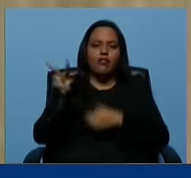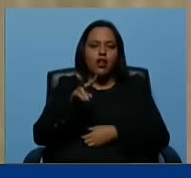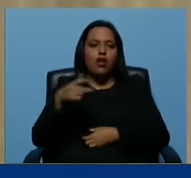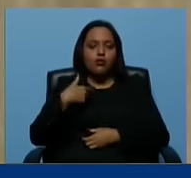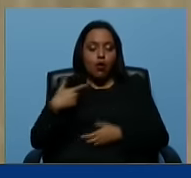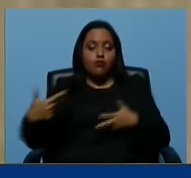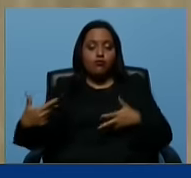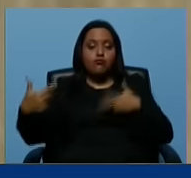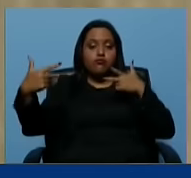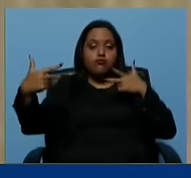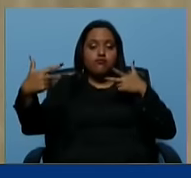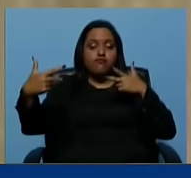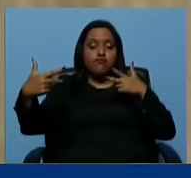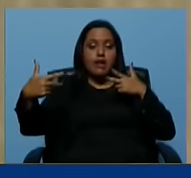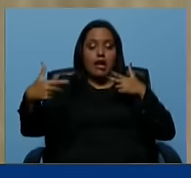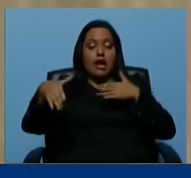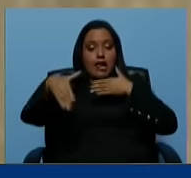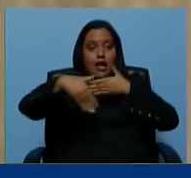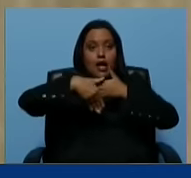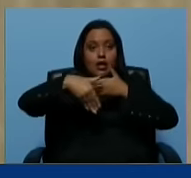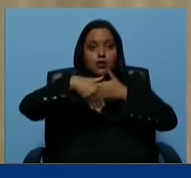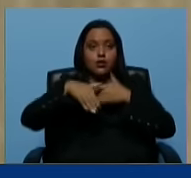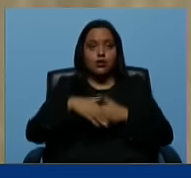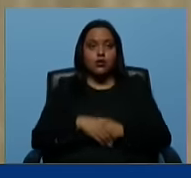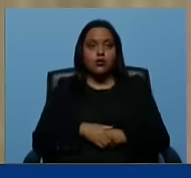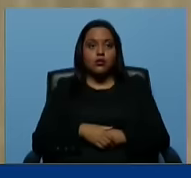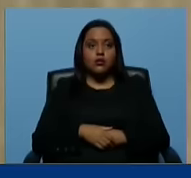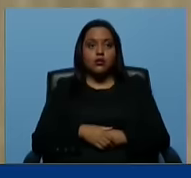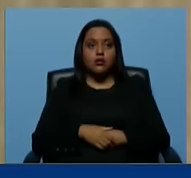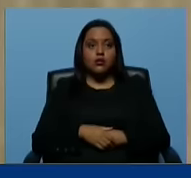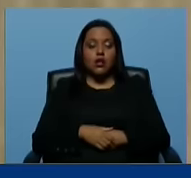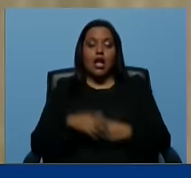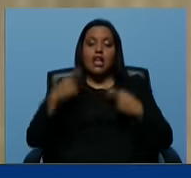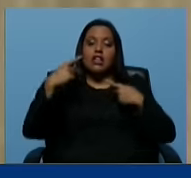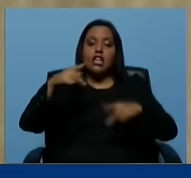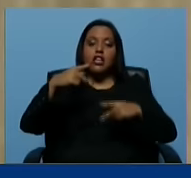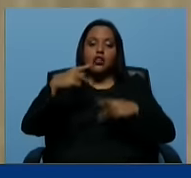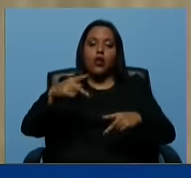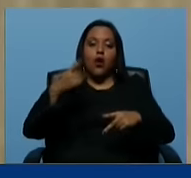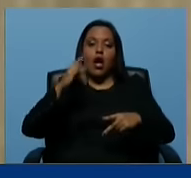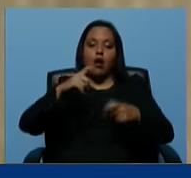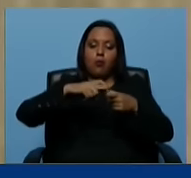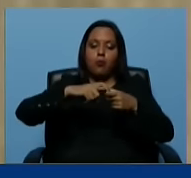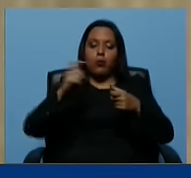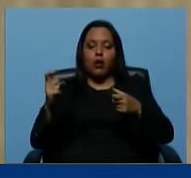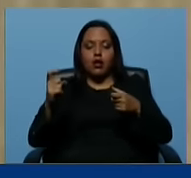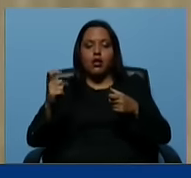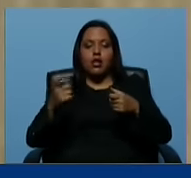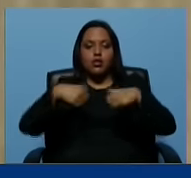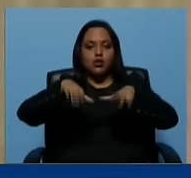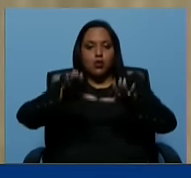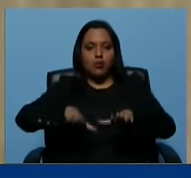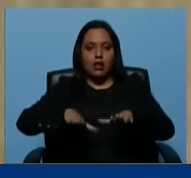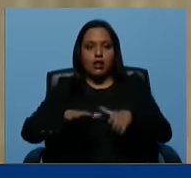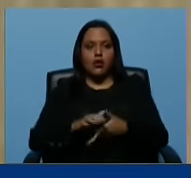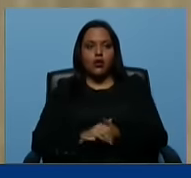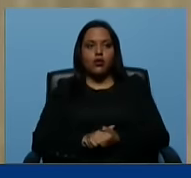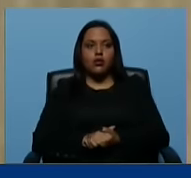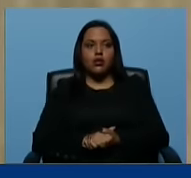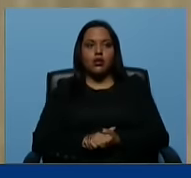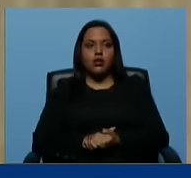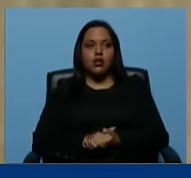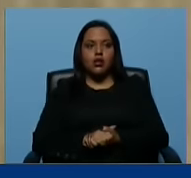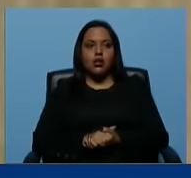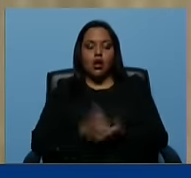transmito en las redes sociales. TikTok me sacó del aire y me suspendió la